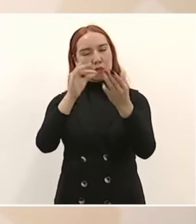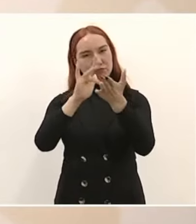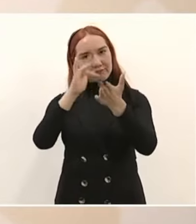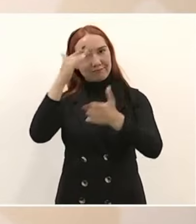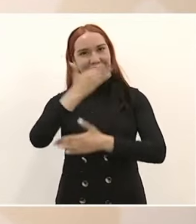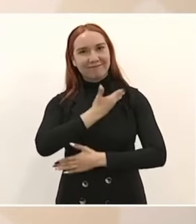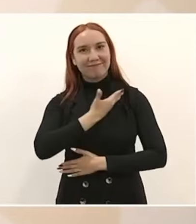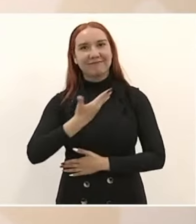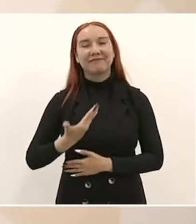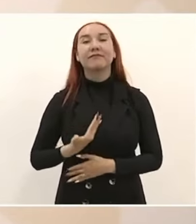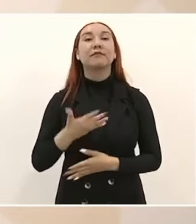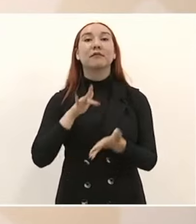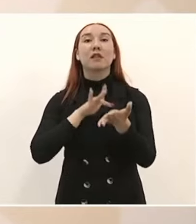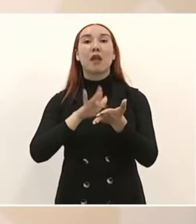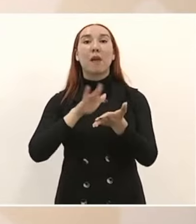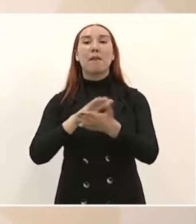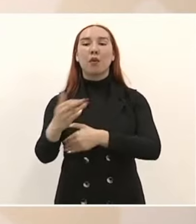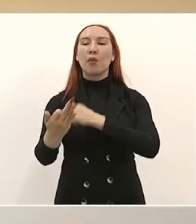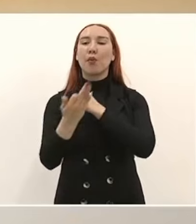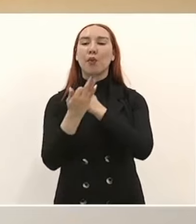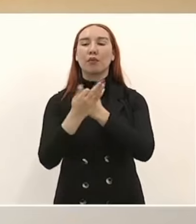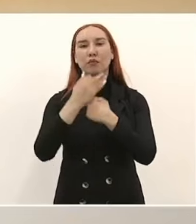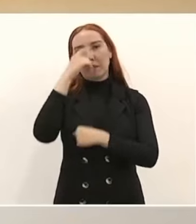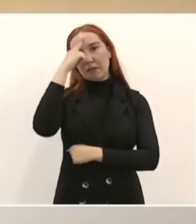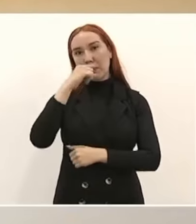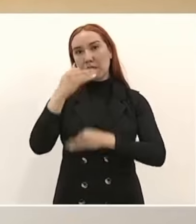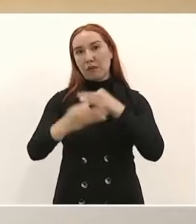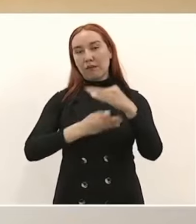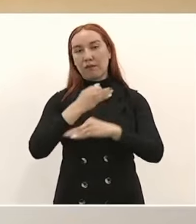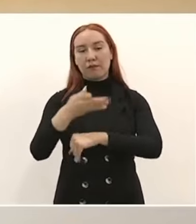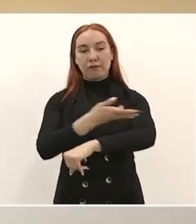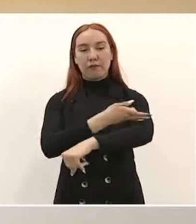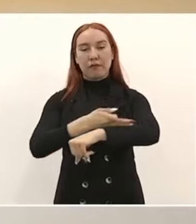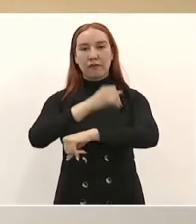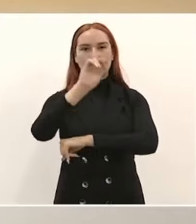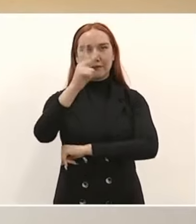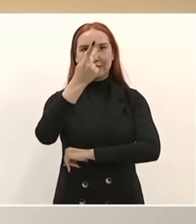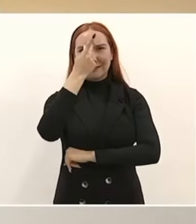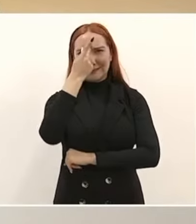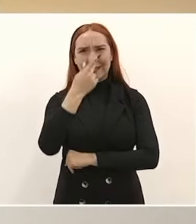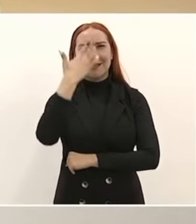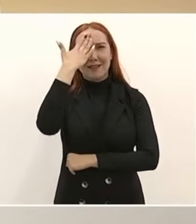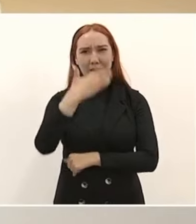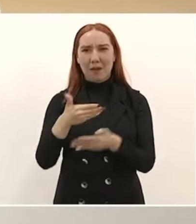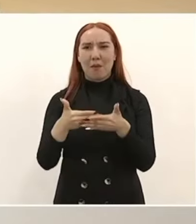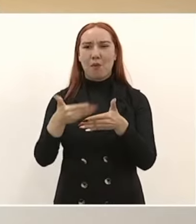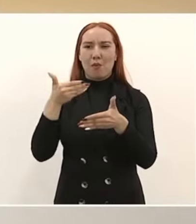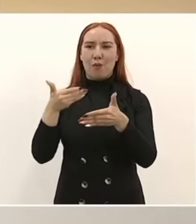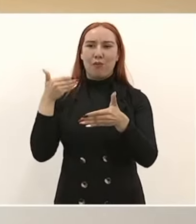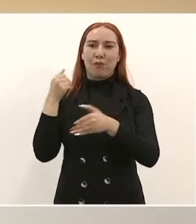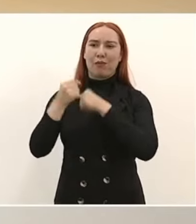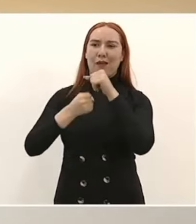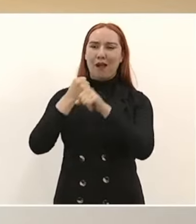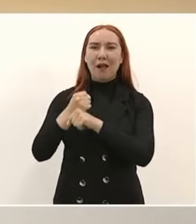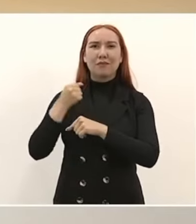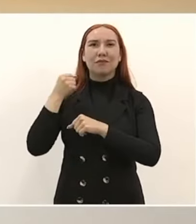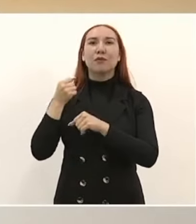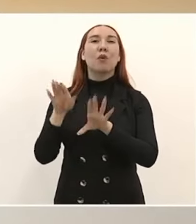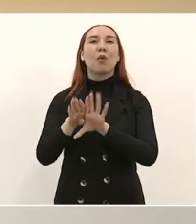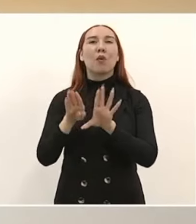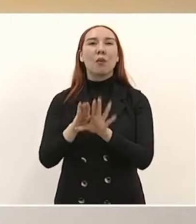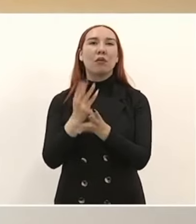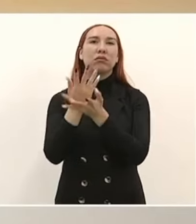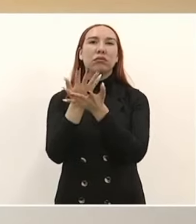potosino del Partido Verde Ecologista de México, aliado de Morena, se emocionó y, en contra de la ley electoral, en un evento